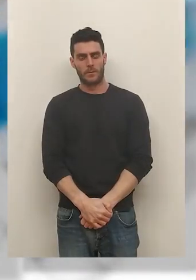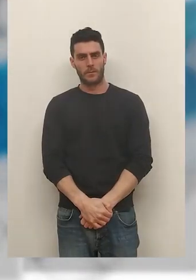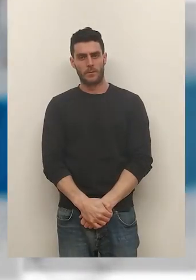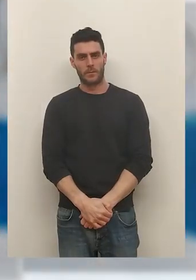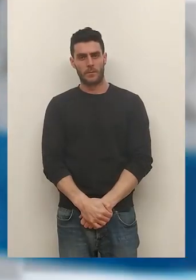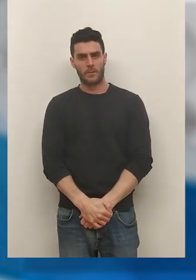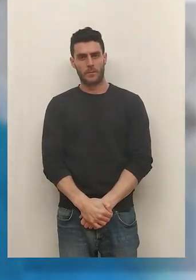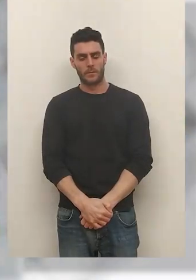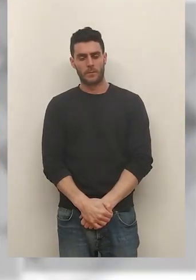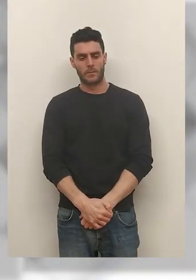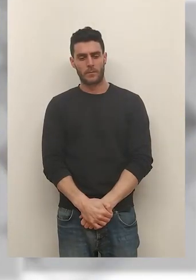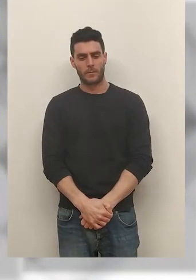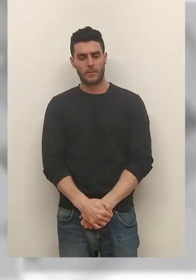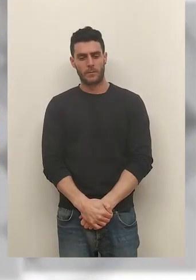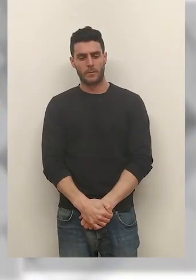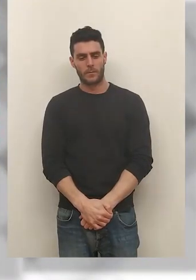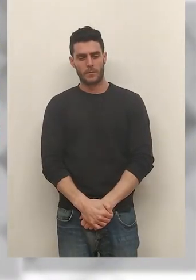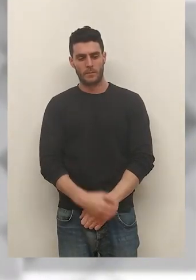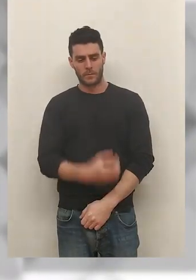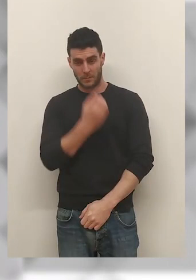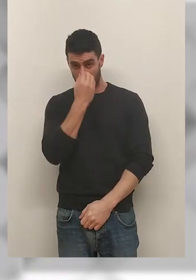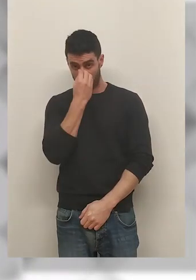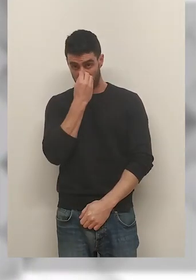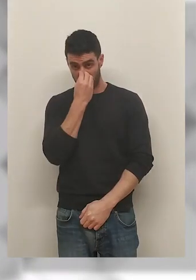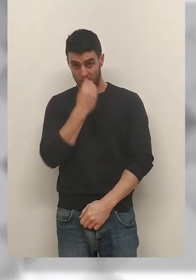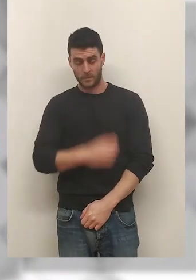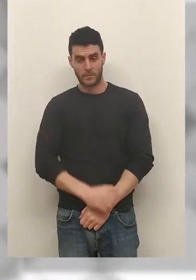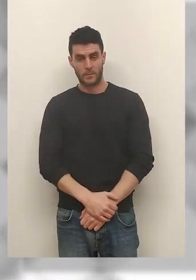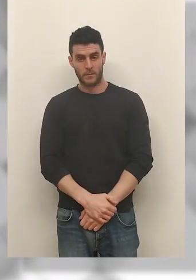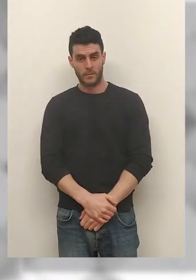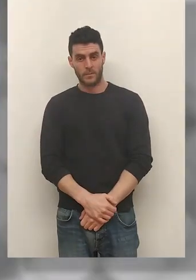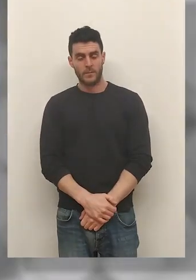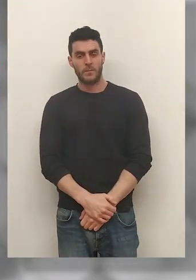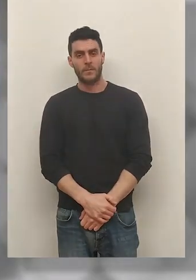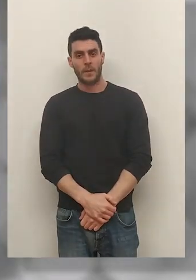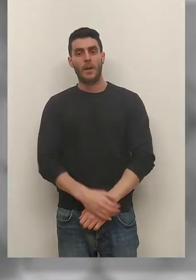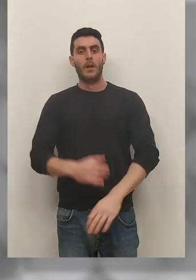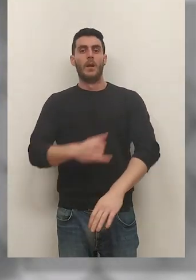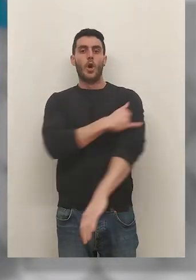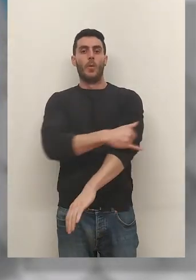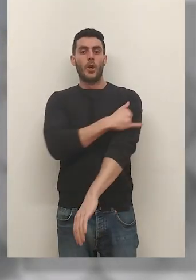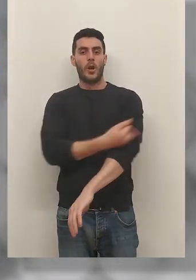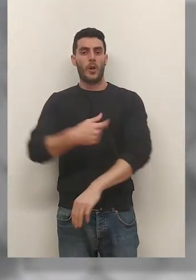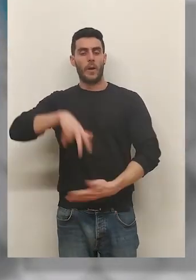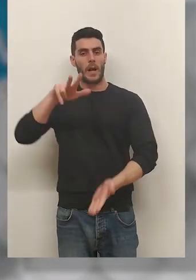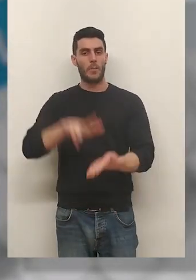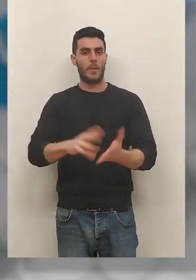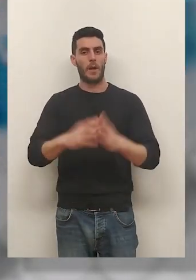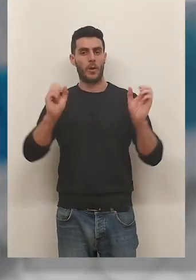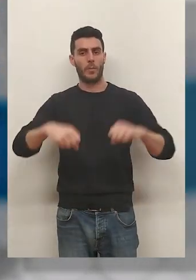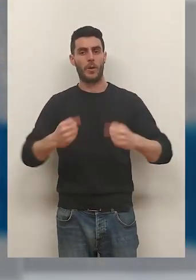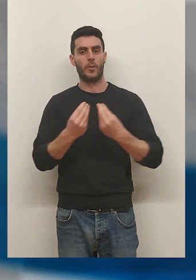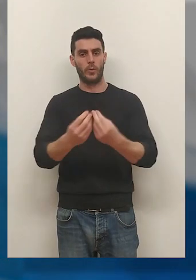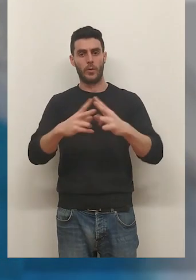un buen seguro agrario que garantice tu tranquilidad. Agroseguro. Trabaja sobre seguro. El gobierno regional ha aprobado hoy el